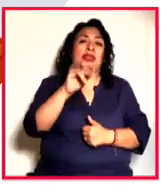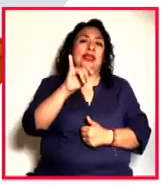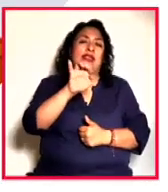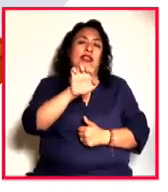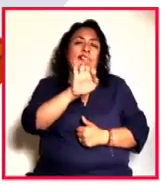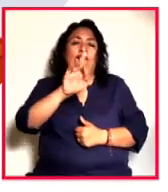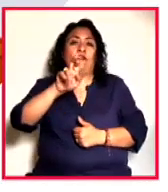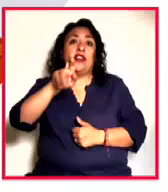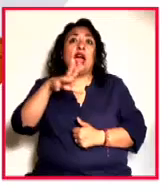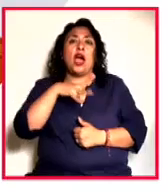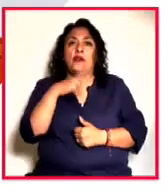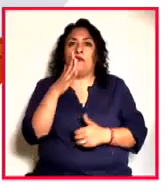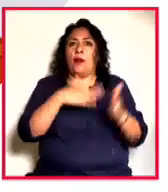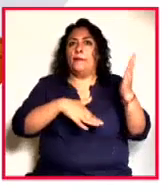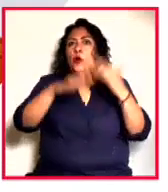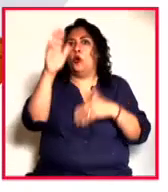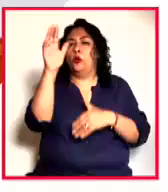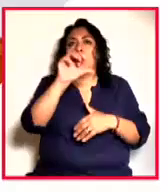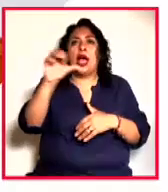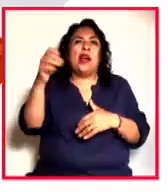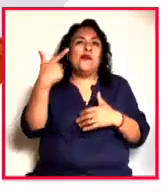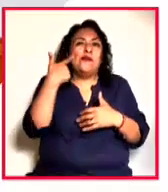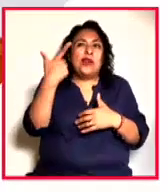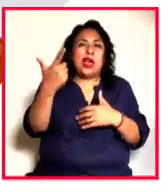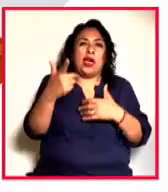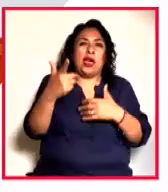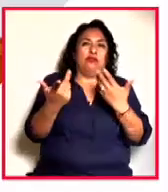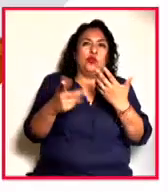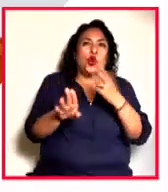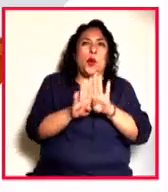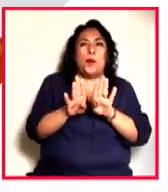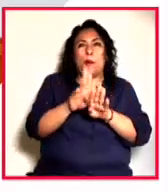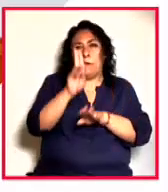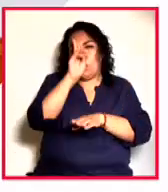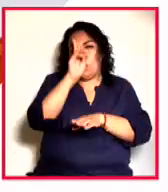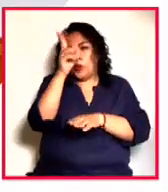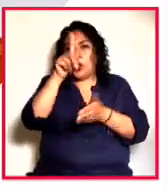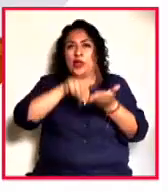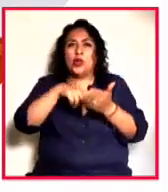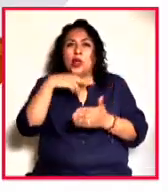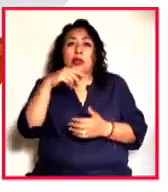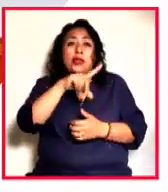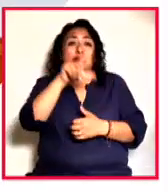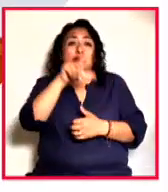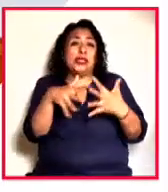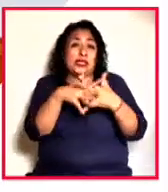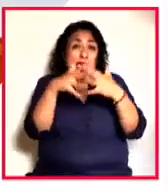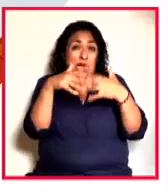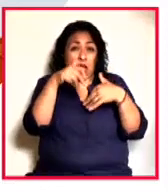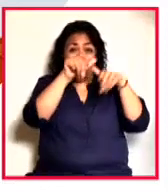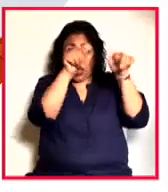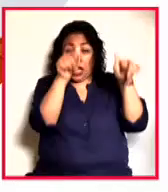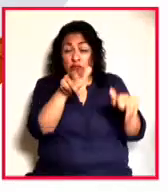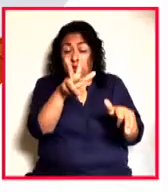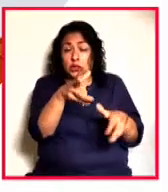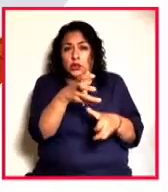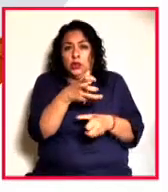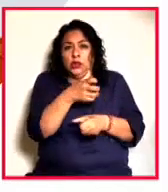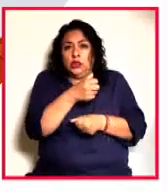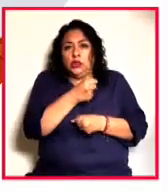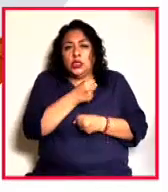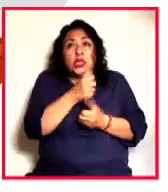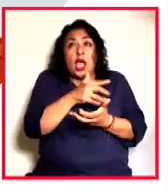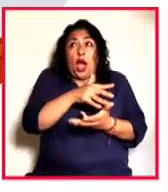gran fama al enfrentarse a los tabúes de la Alemania de posguerra. Además, las obras de él son sobrecogedoras, no solo por su